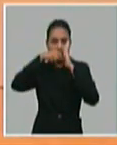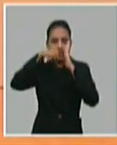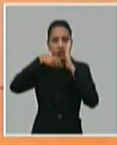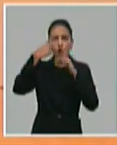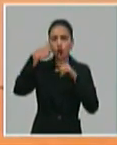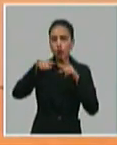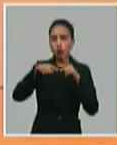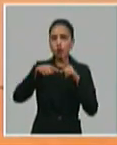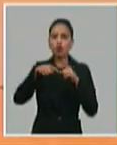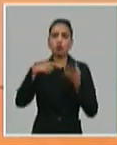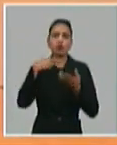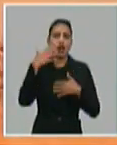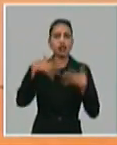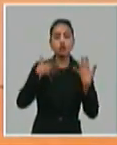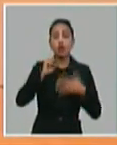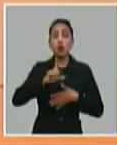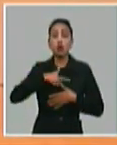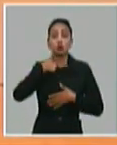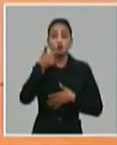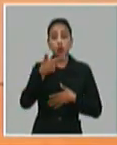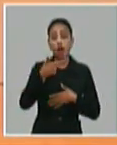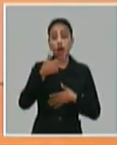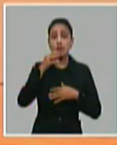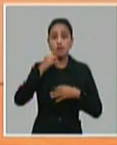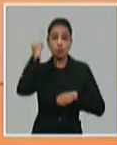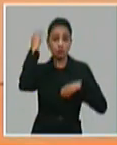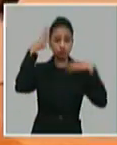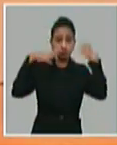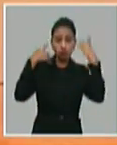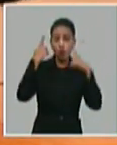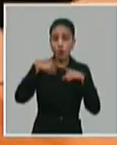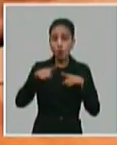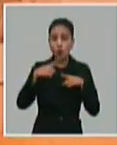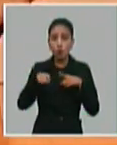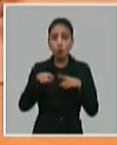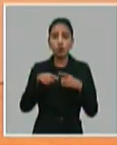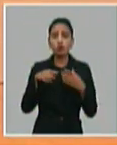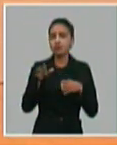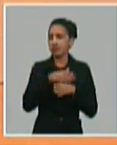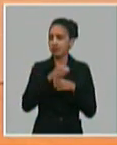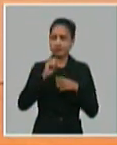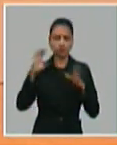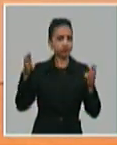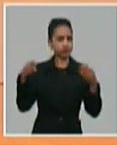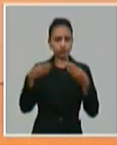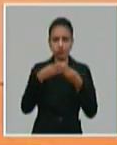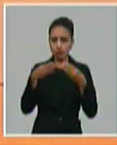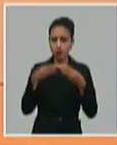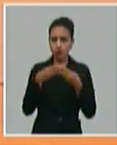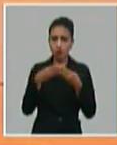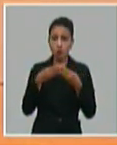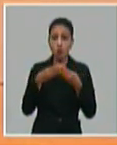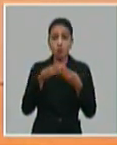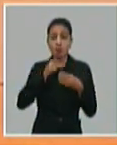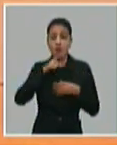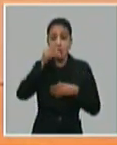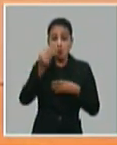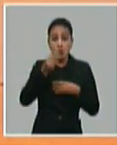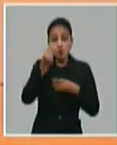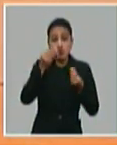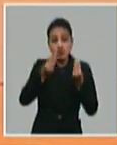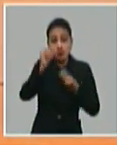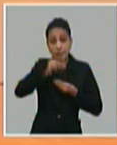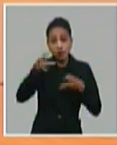espectáculos culturales, cabarets, discotecas, de concentración, muchas personas